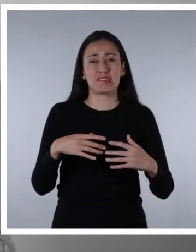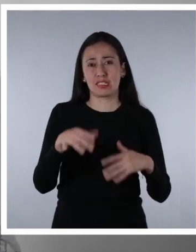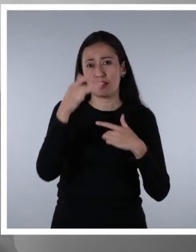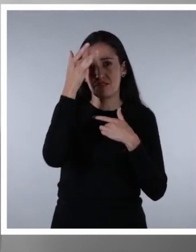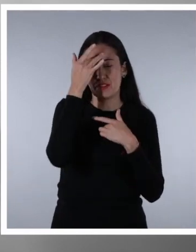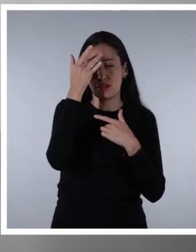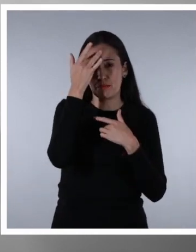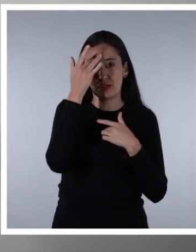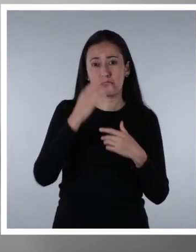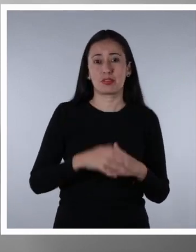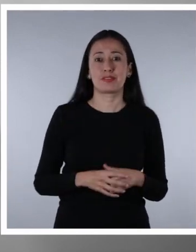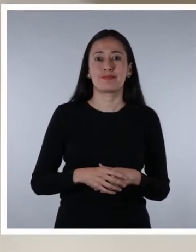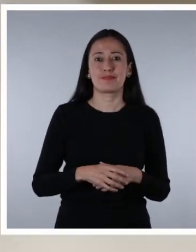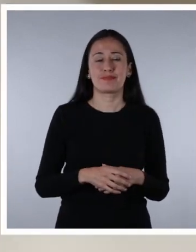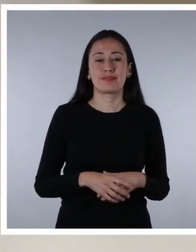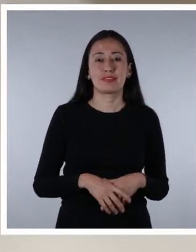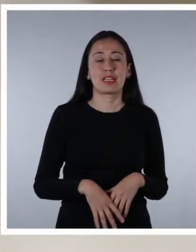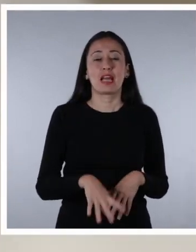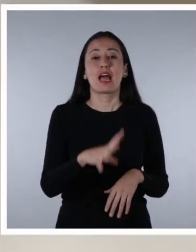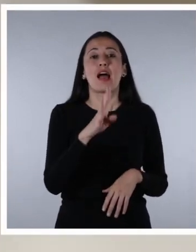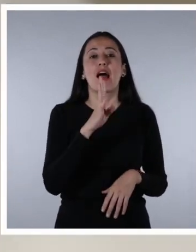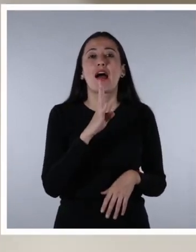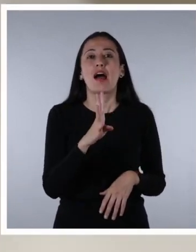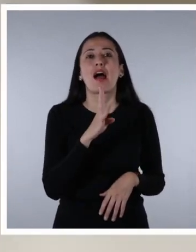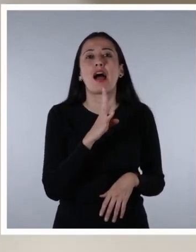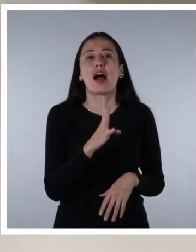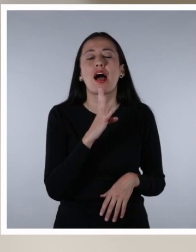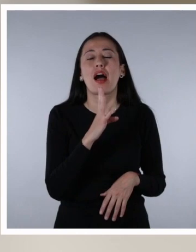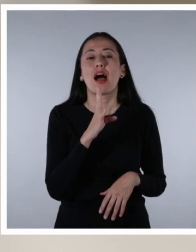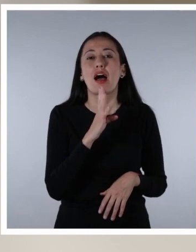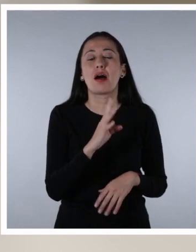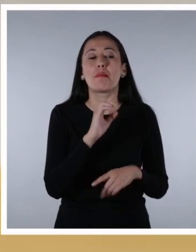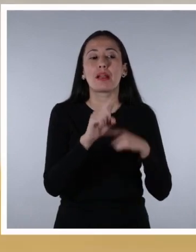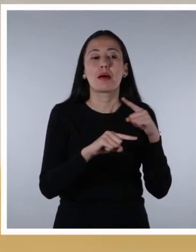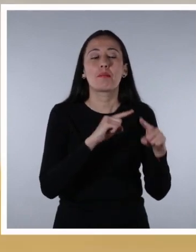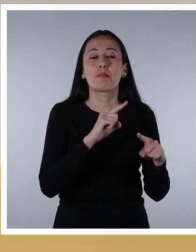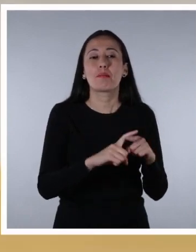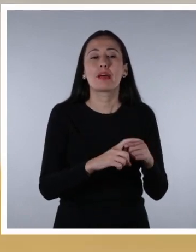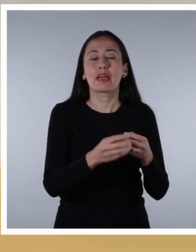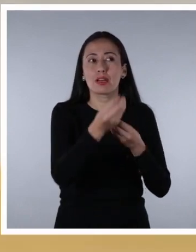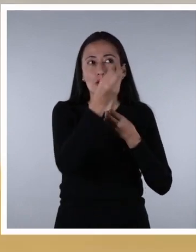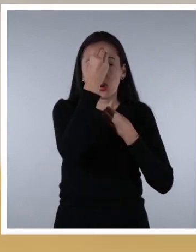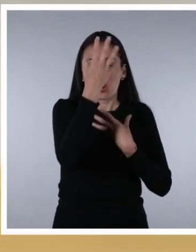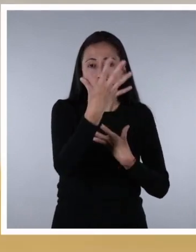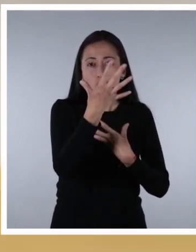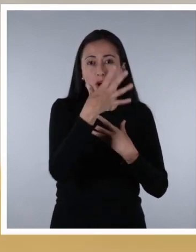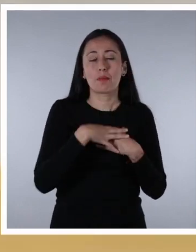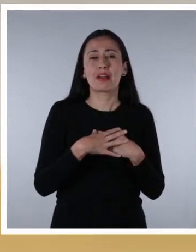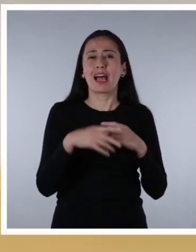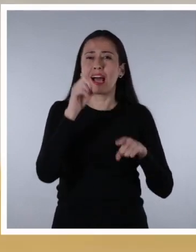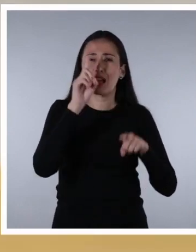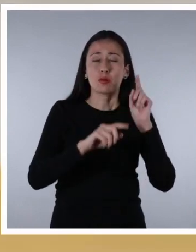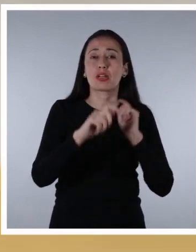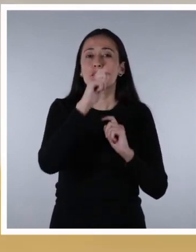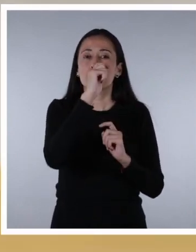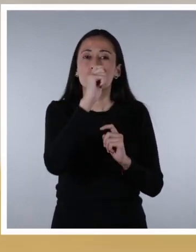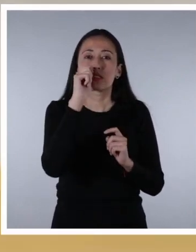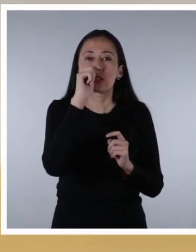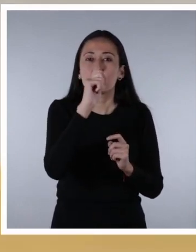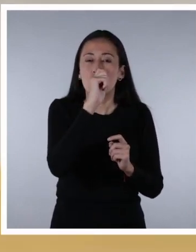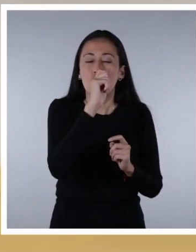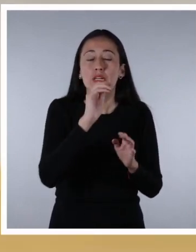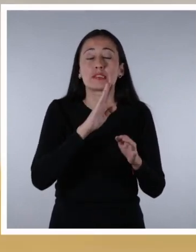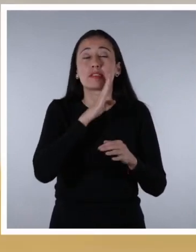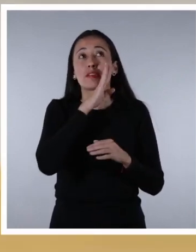enfermando los pulmones. Habla desde el conocimiento. El tema de las drogas siempre está lleno de mitos y